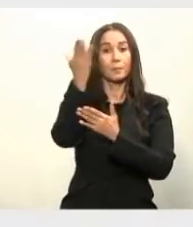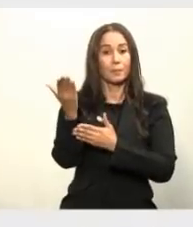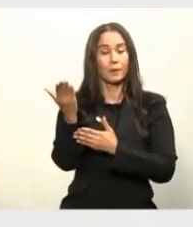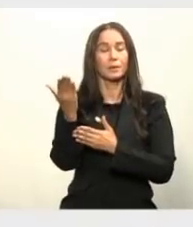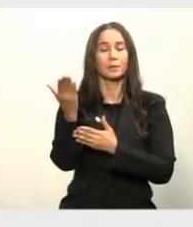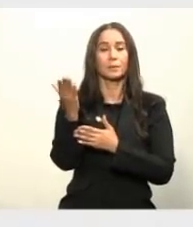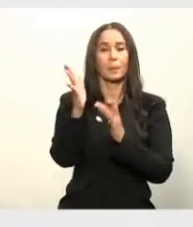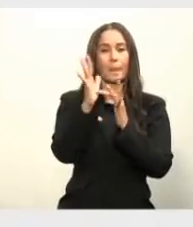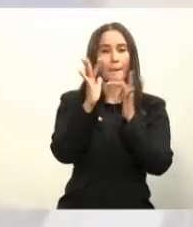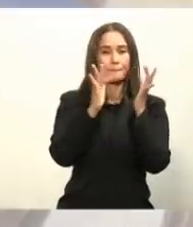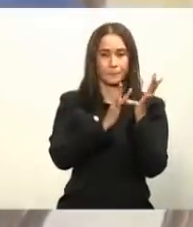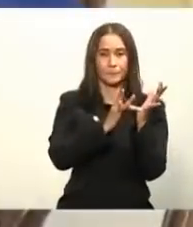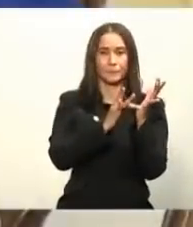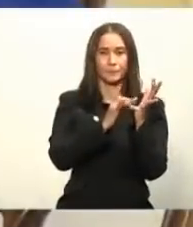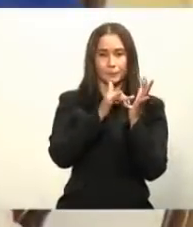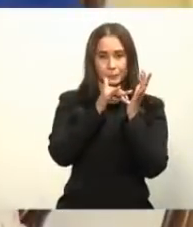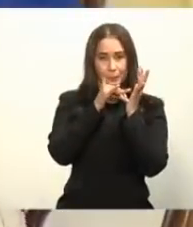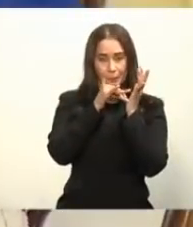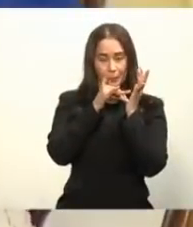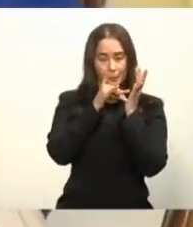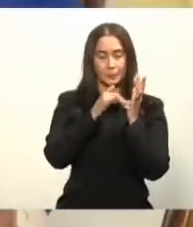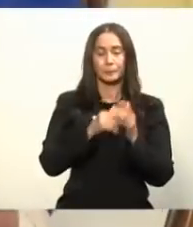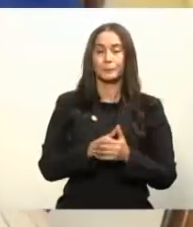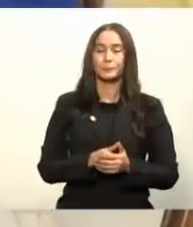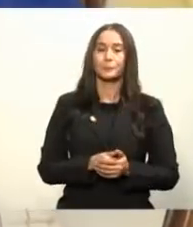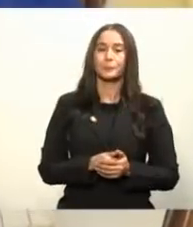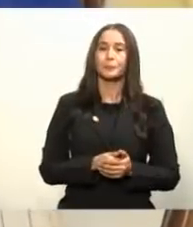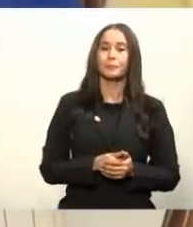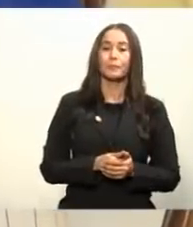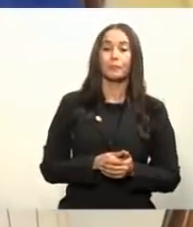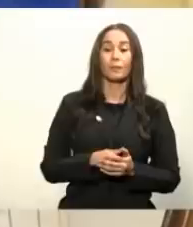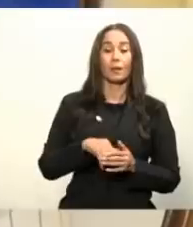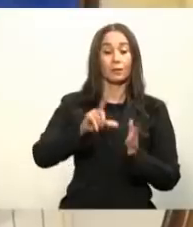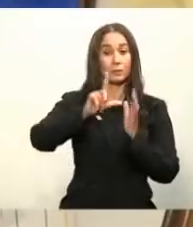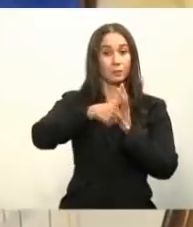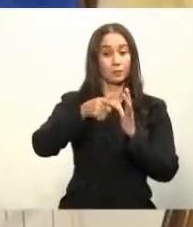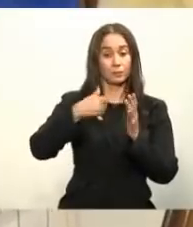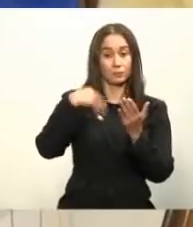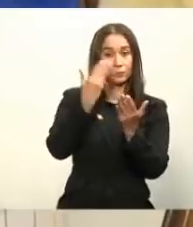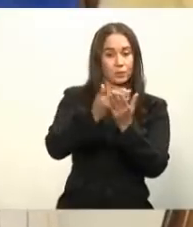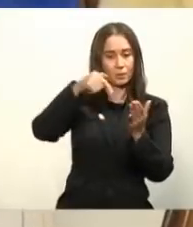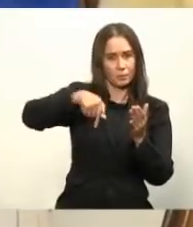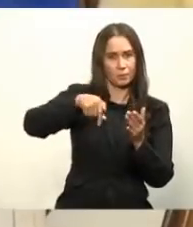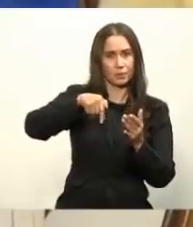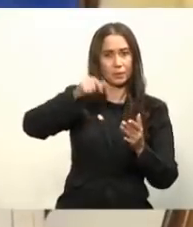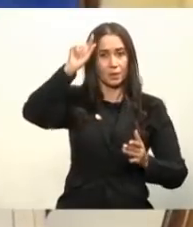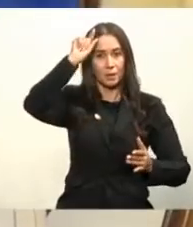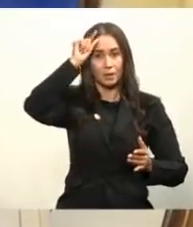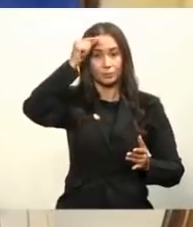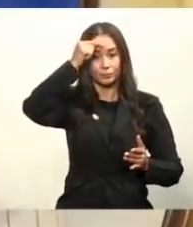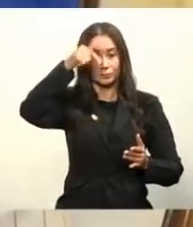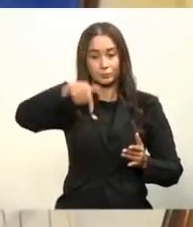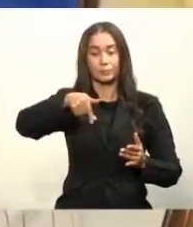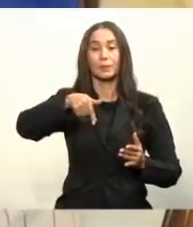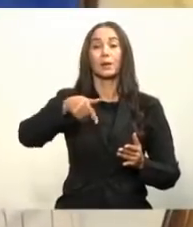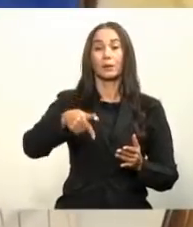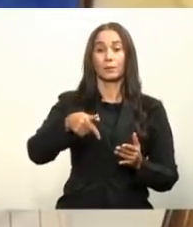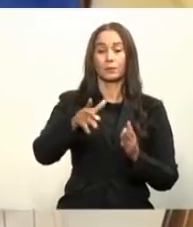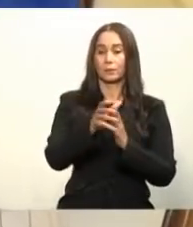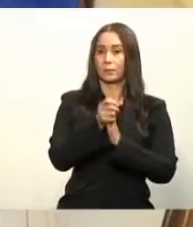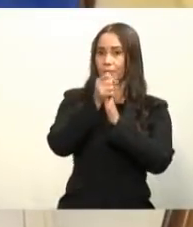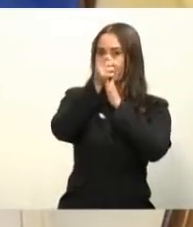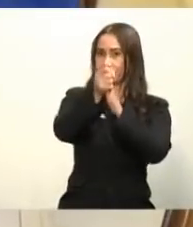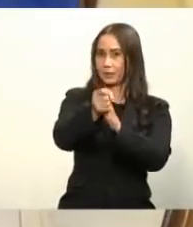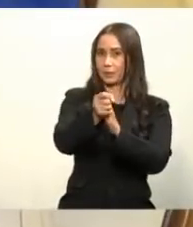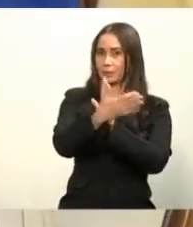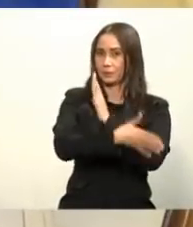marzo-abril. Por tanto, cuando nosotros llegamos en agosto y asumimos las riendas del gobierno dominicano,